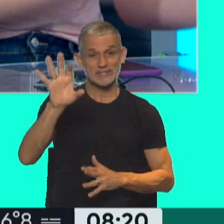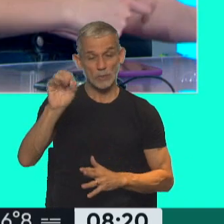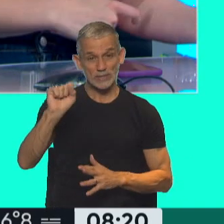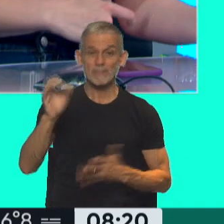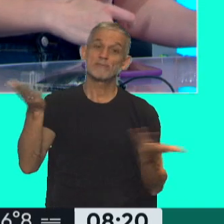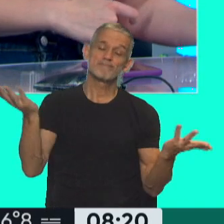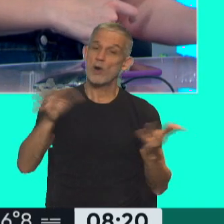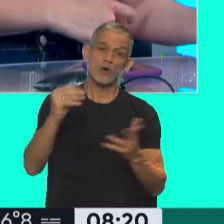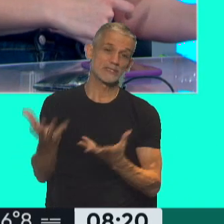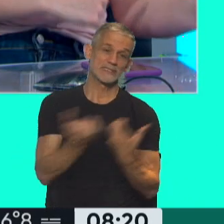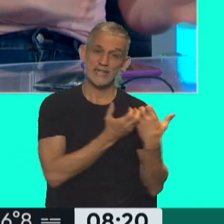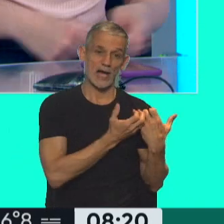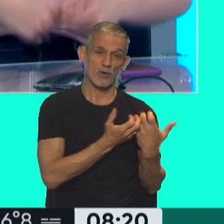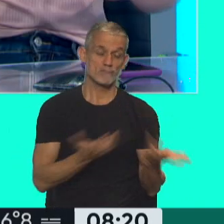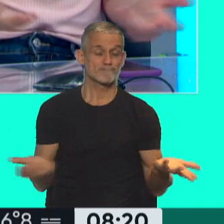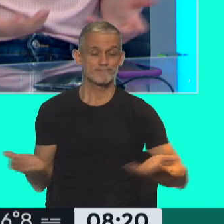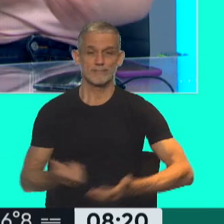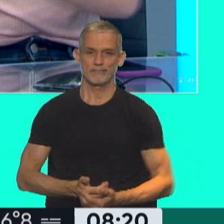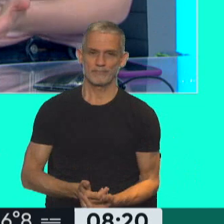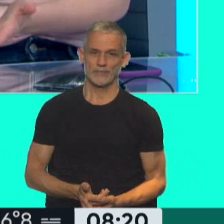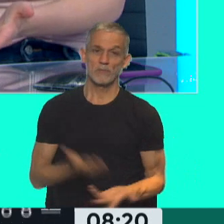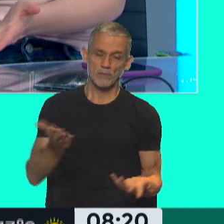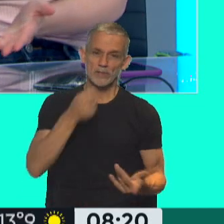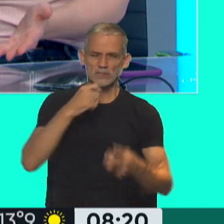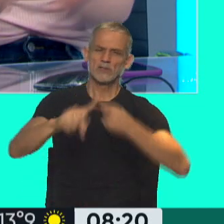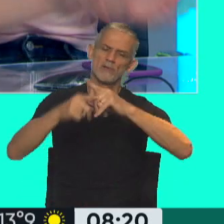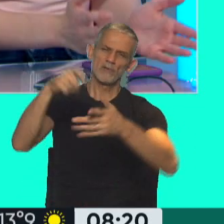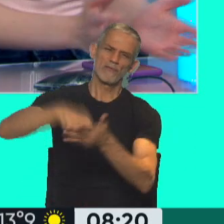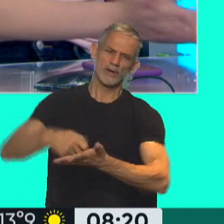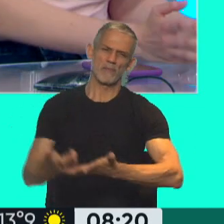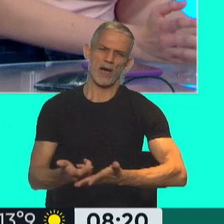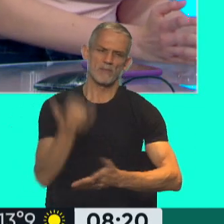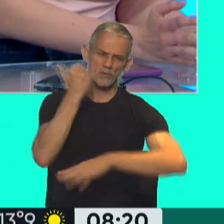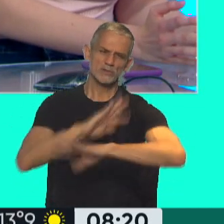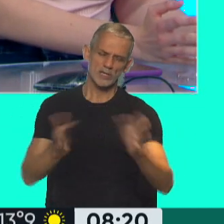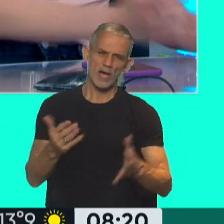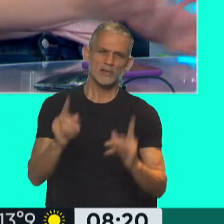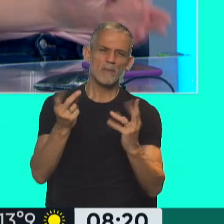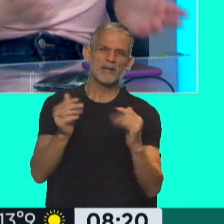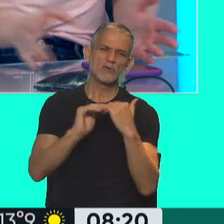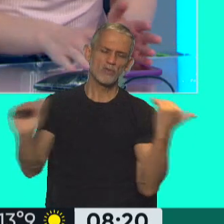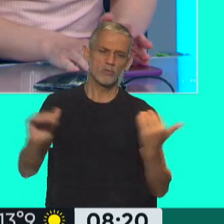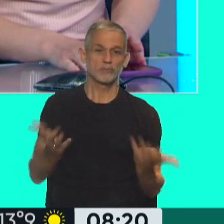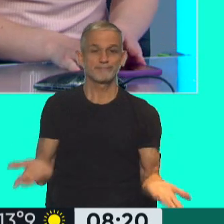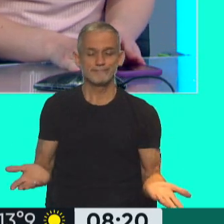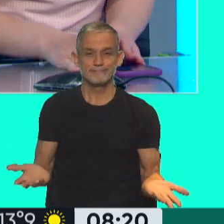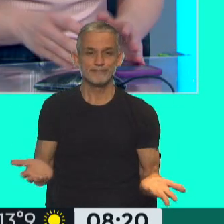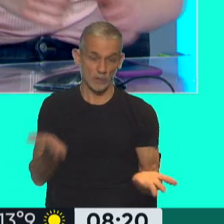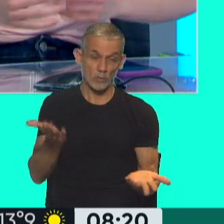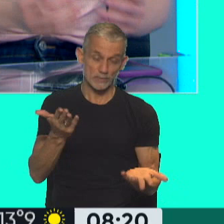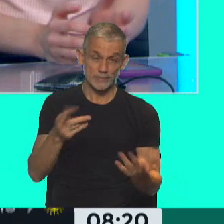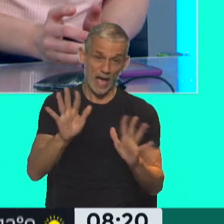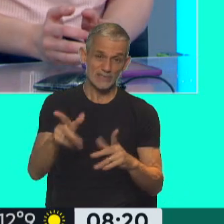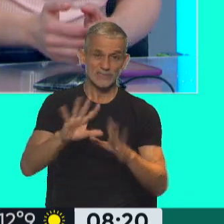o bien lo sacamos de la mercadería. Bueno, pero si acabamos de firmar un acuerdo, acabamos de decir que los precios se iban a mantener. Justamente por estas